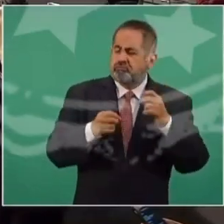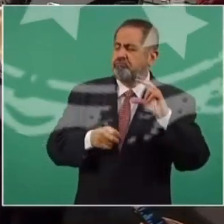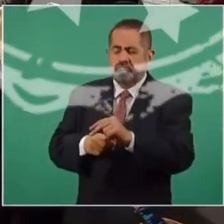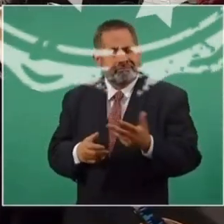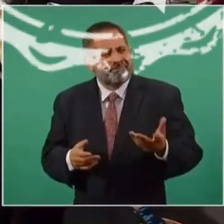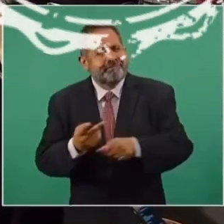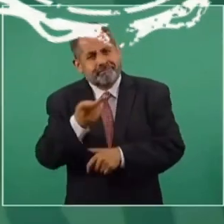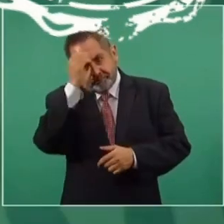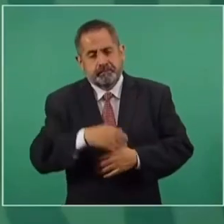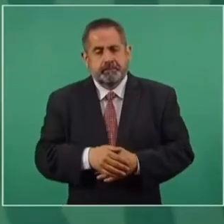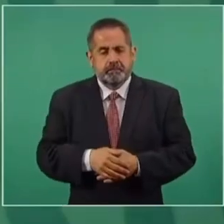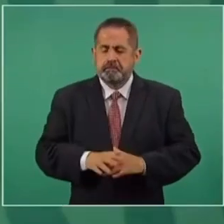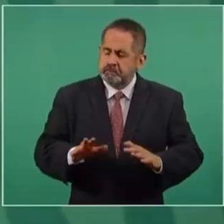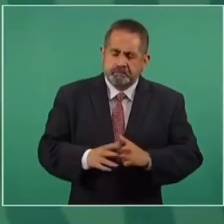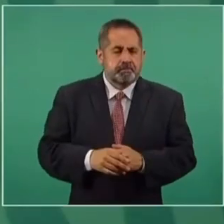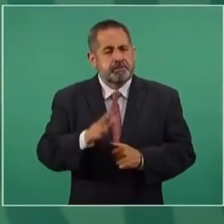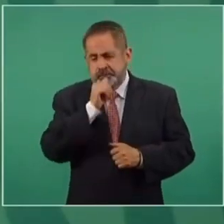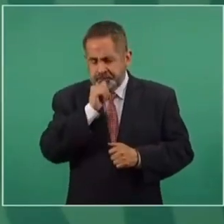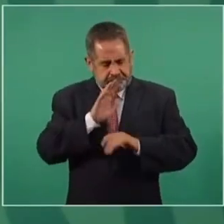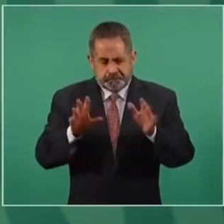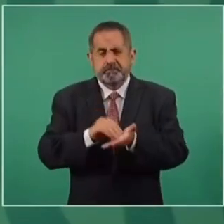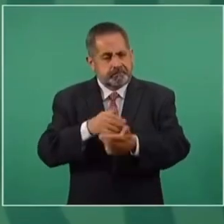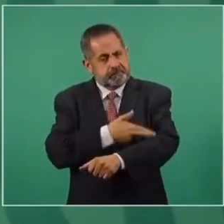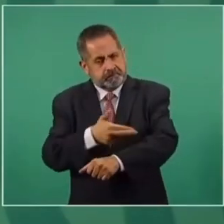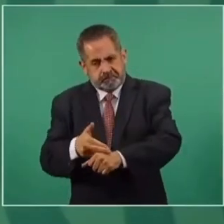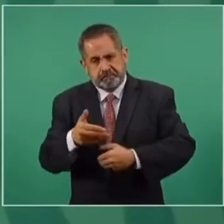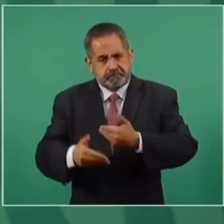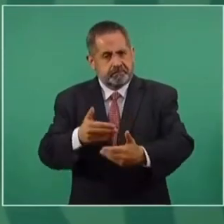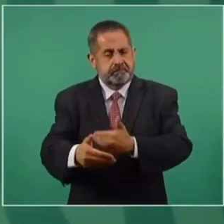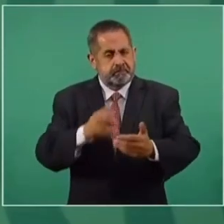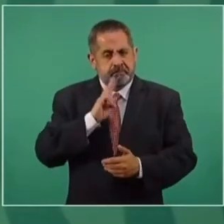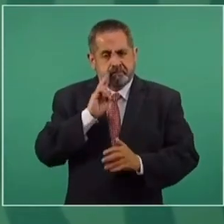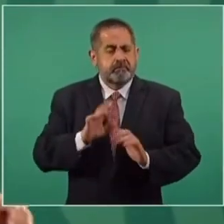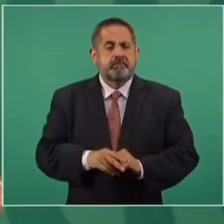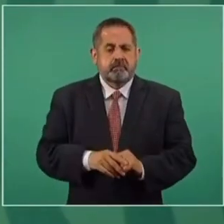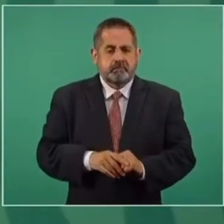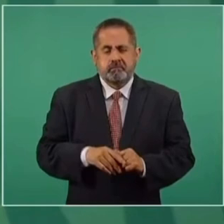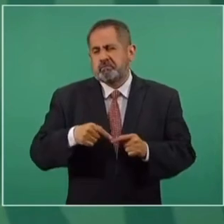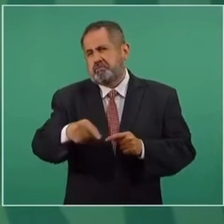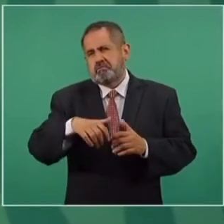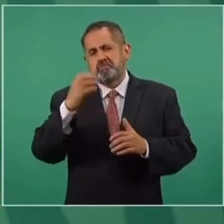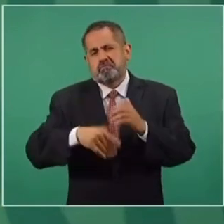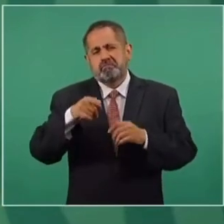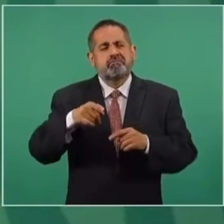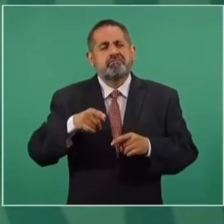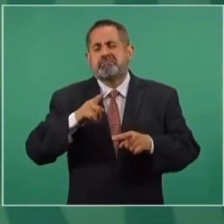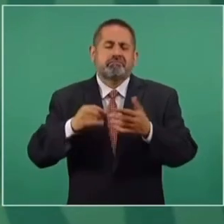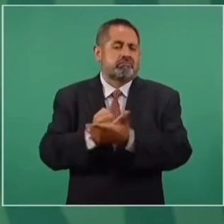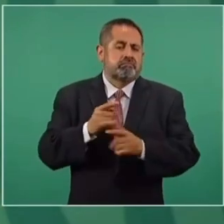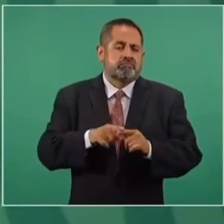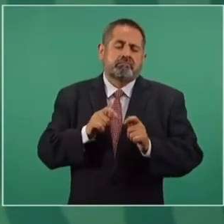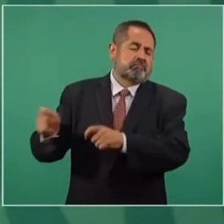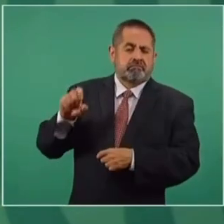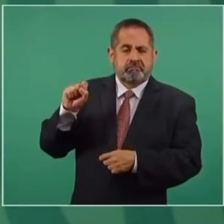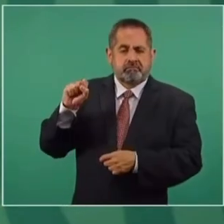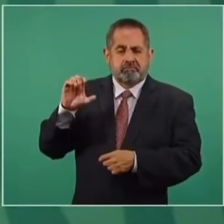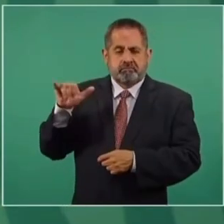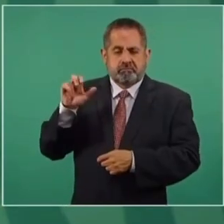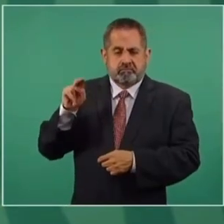Todavía es un proceso que se va a concluir en la Corte, es lo más probable,